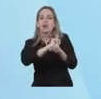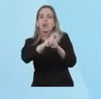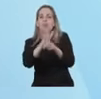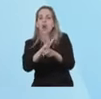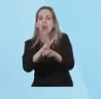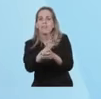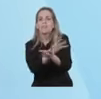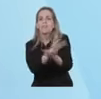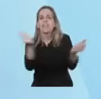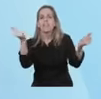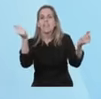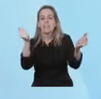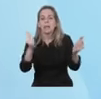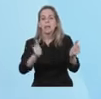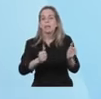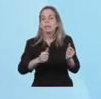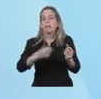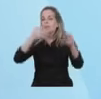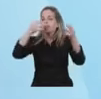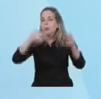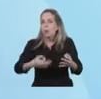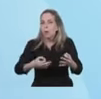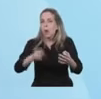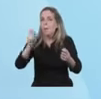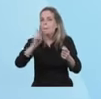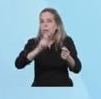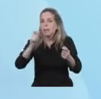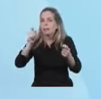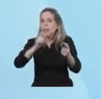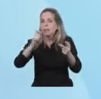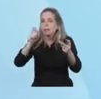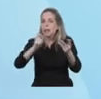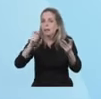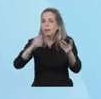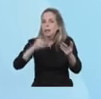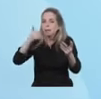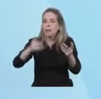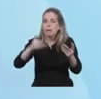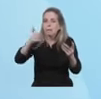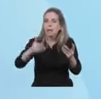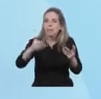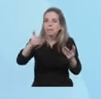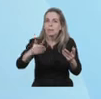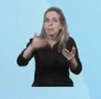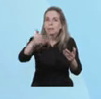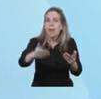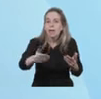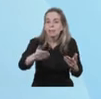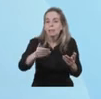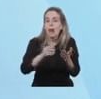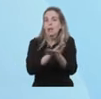mes falta menos para que todos todos y todas crucemos esa puerta.